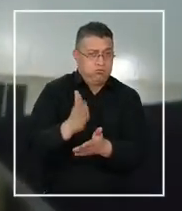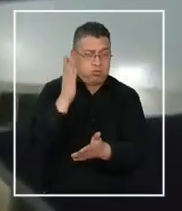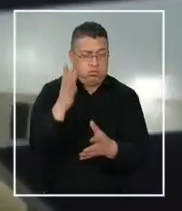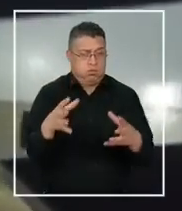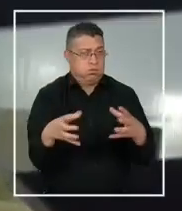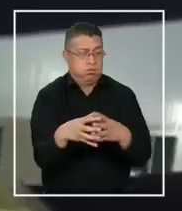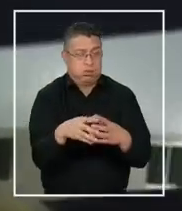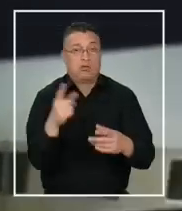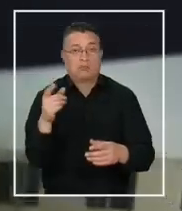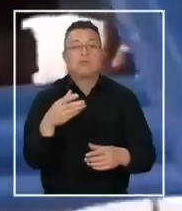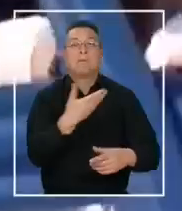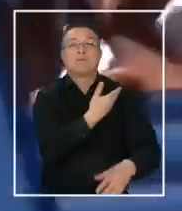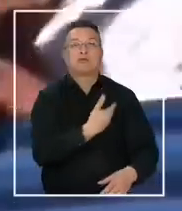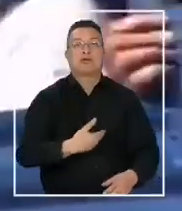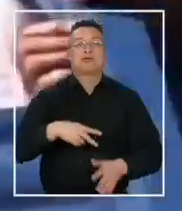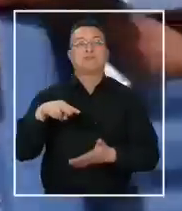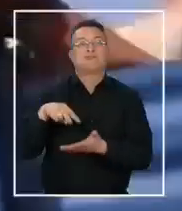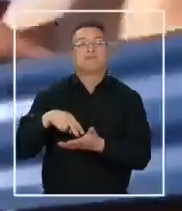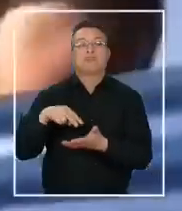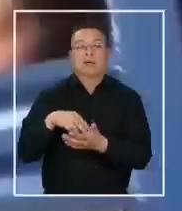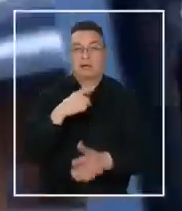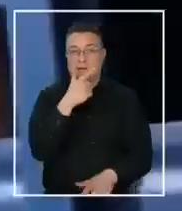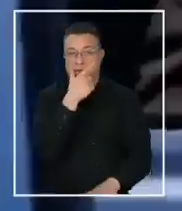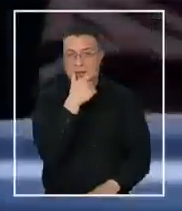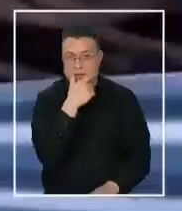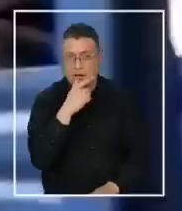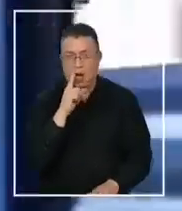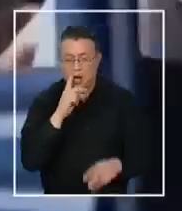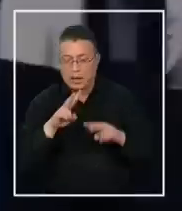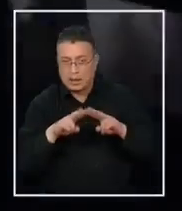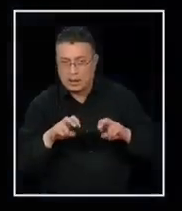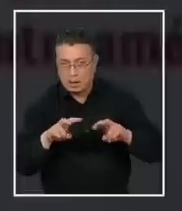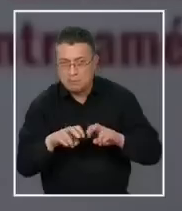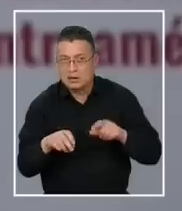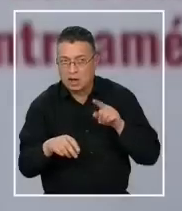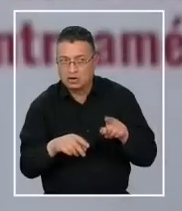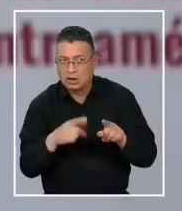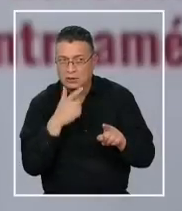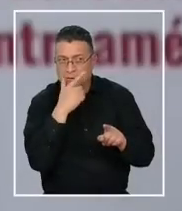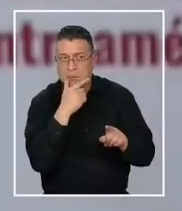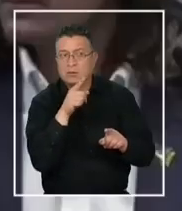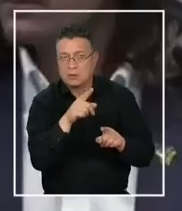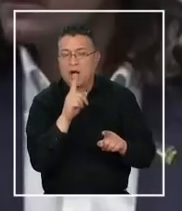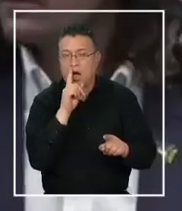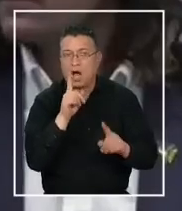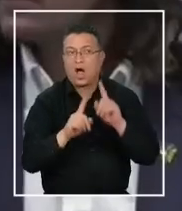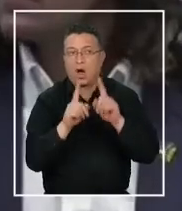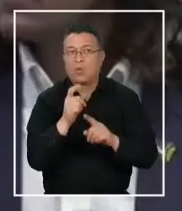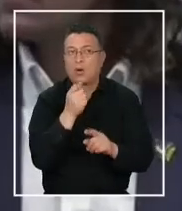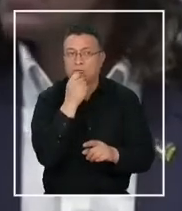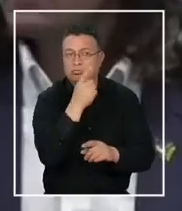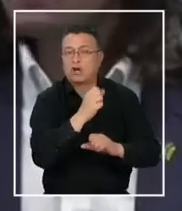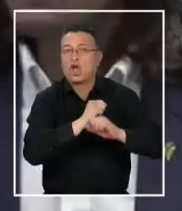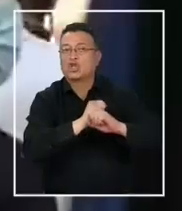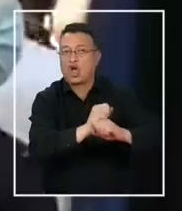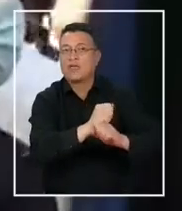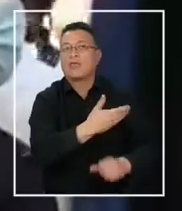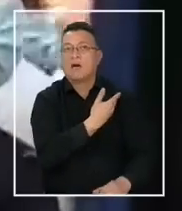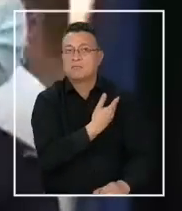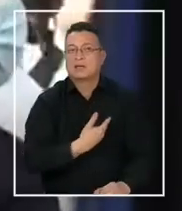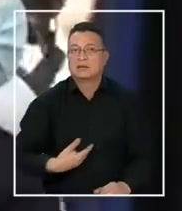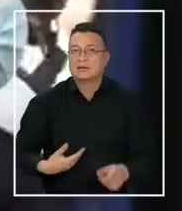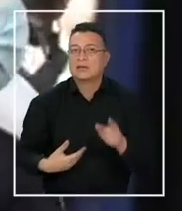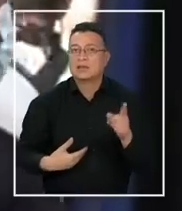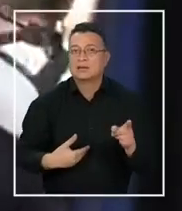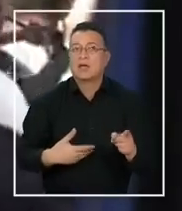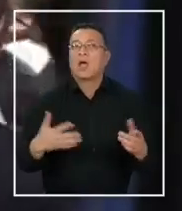Bukele celebra, pero que generan dudas al surgir investigaciones como las de Cristóbal. Aún hay voces que se han levantado contra el régimen para remarcar